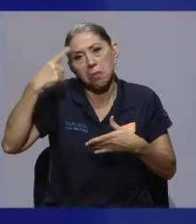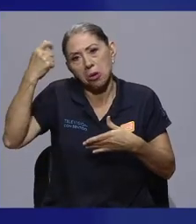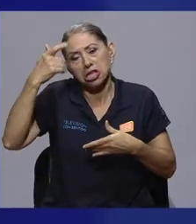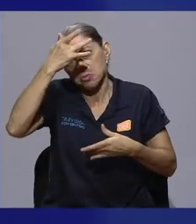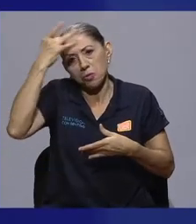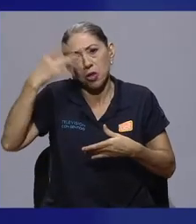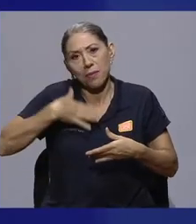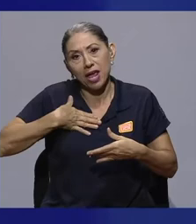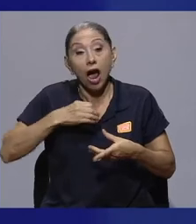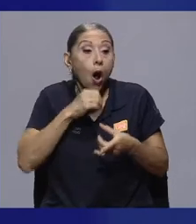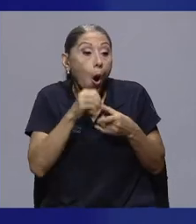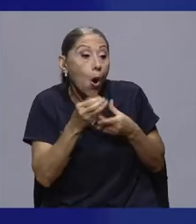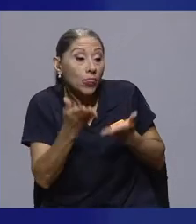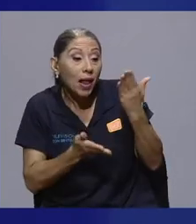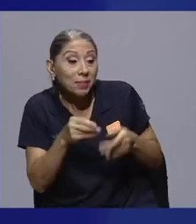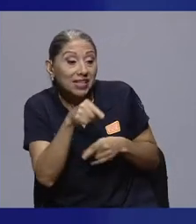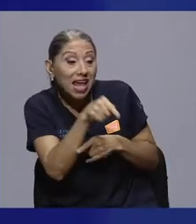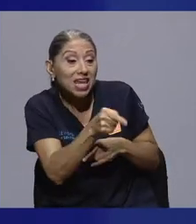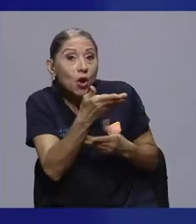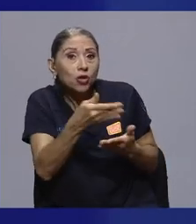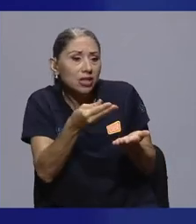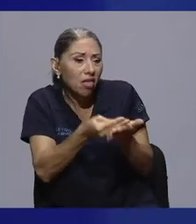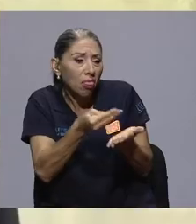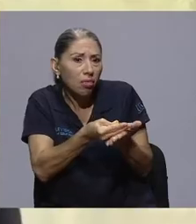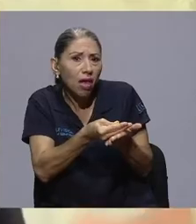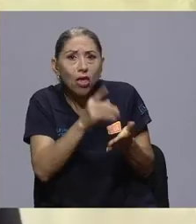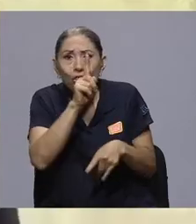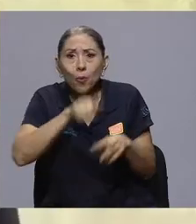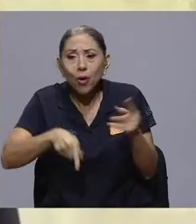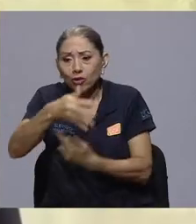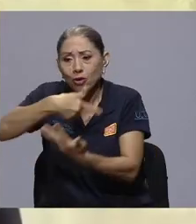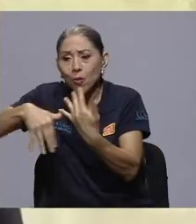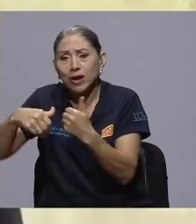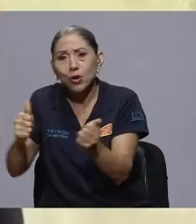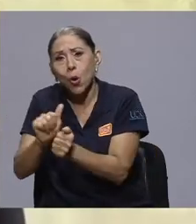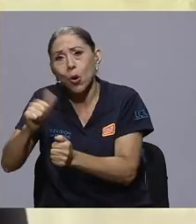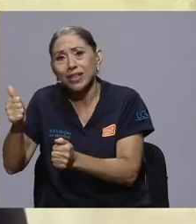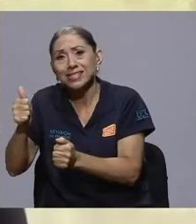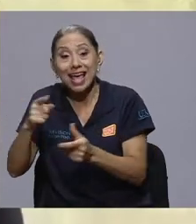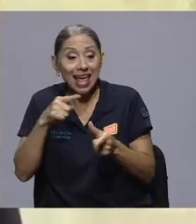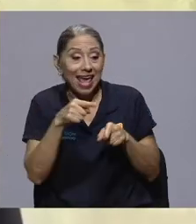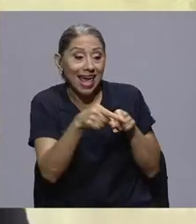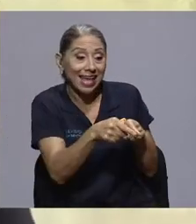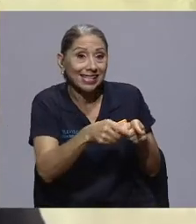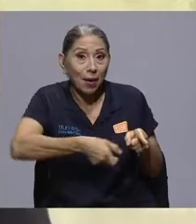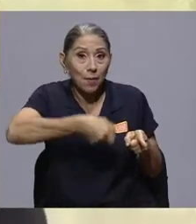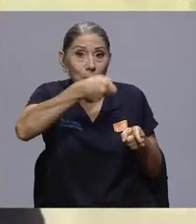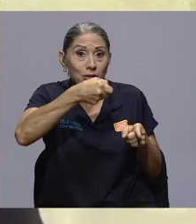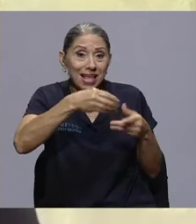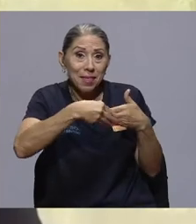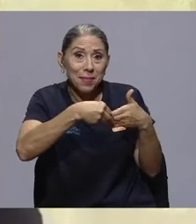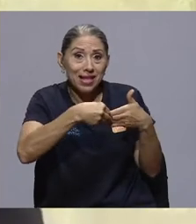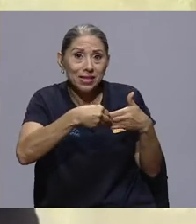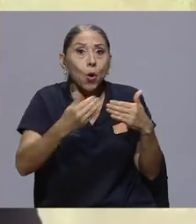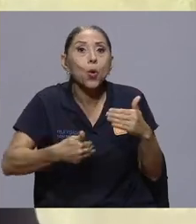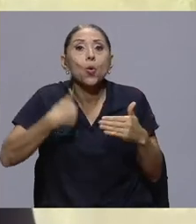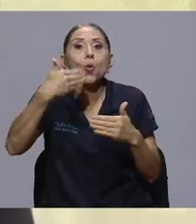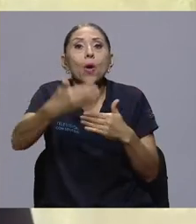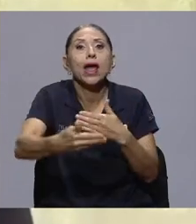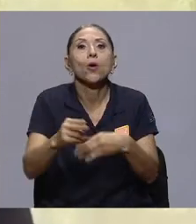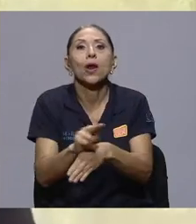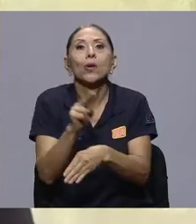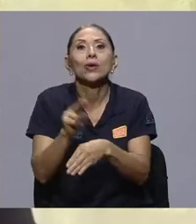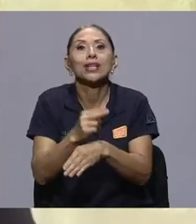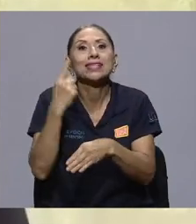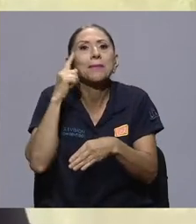revolver en la bolsa con las secas, porque entonces hay una contaminación. Esa bolsa de plástico, pues luego la voy a utilizar para mi bote de la